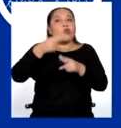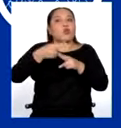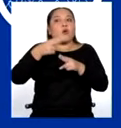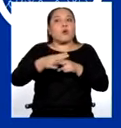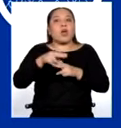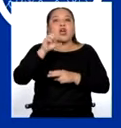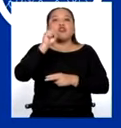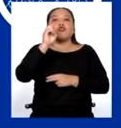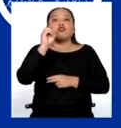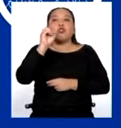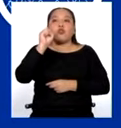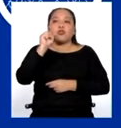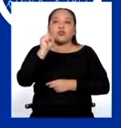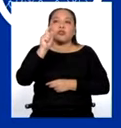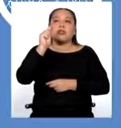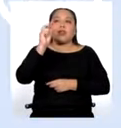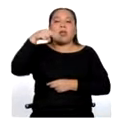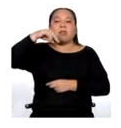sostenibilidad.